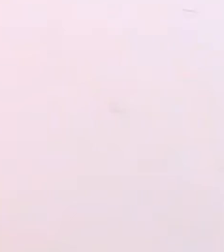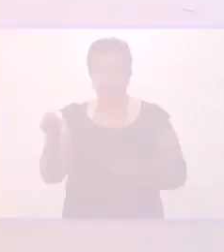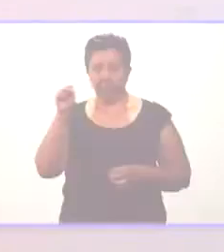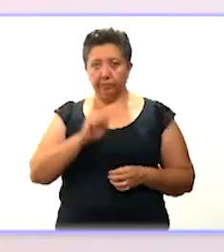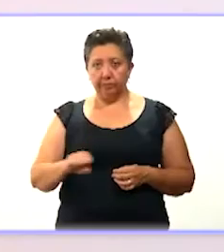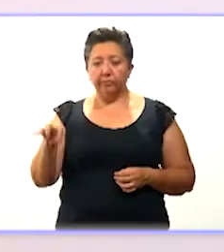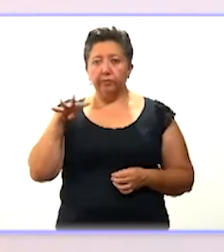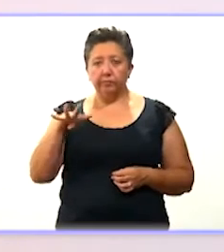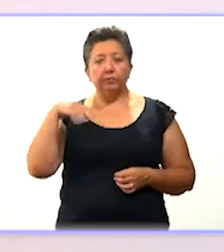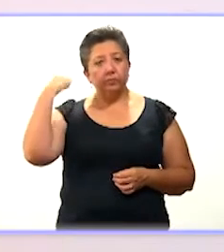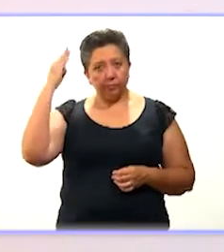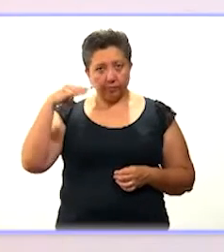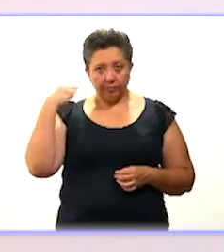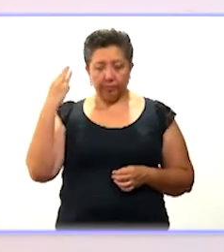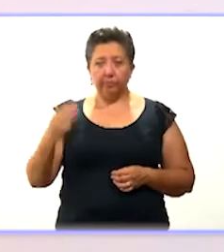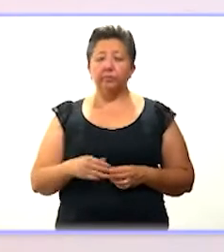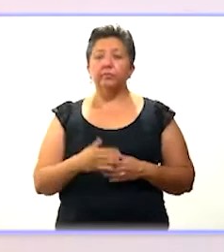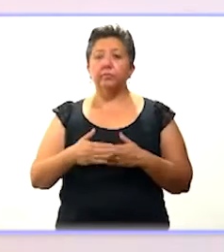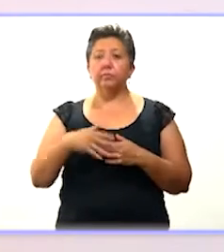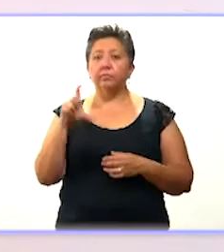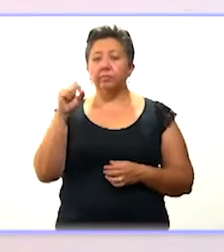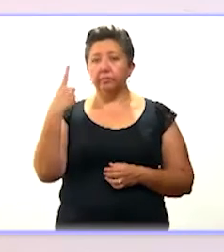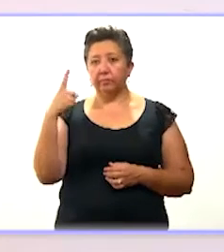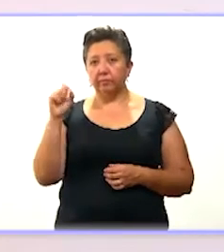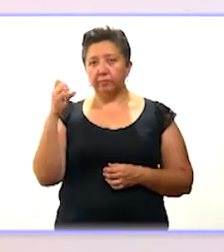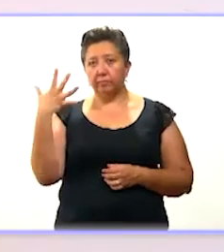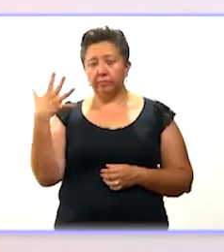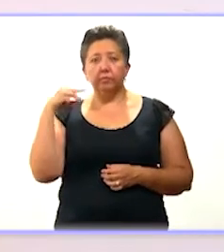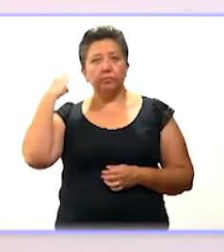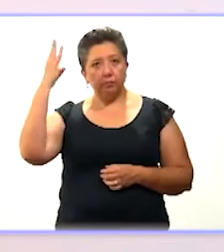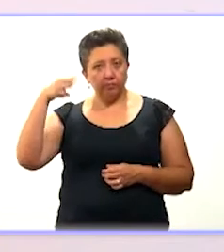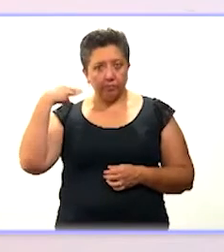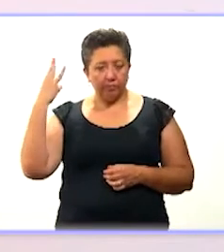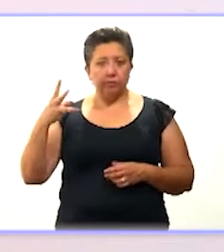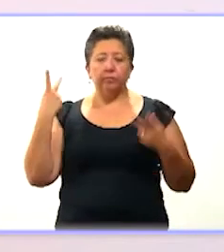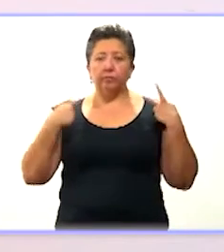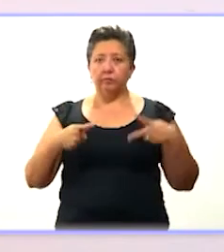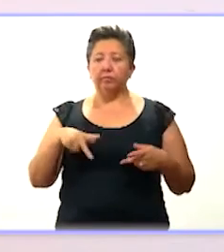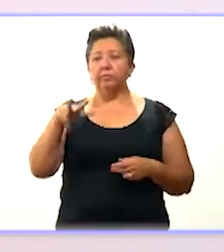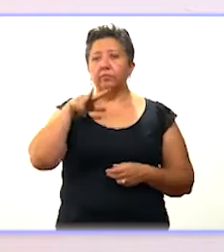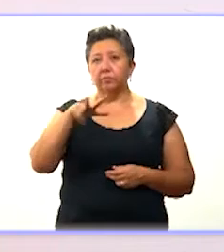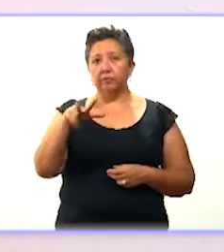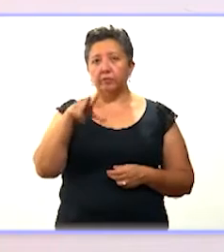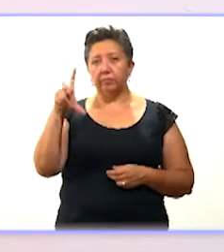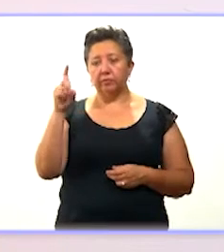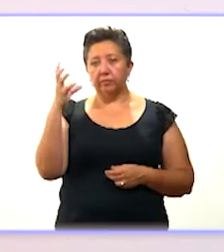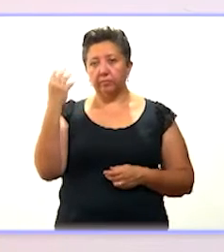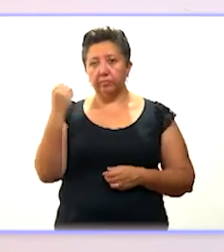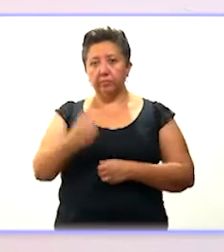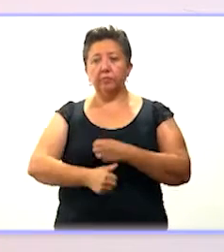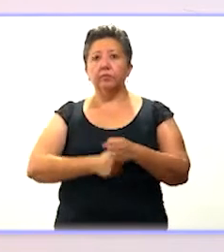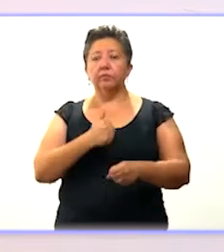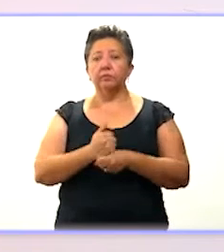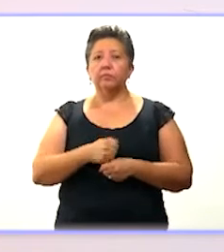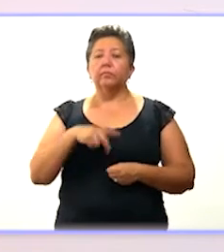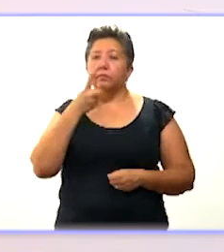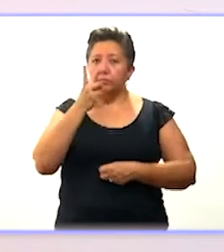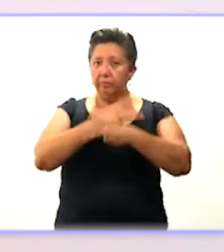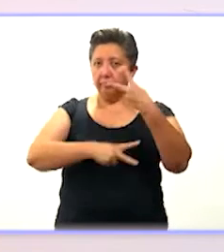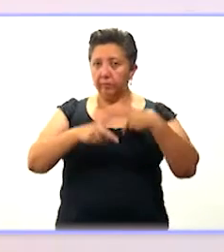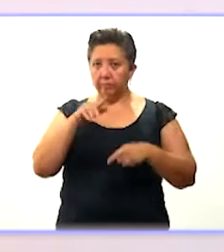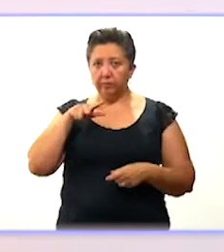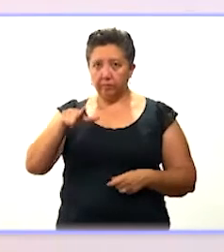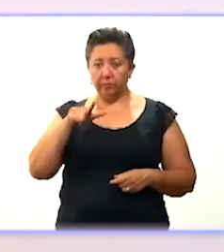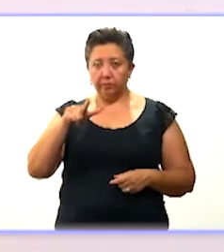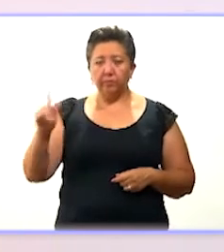de este sábado 19 de marzo. A partir del 21 al 25 de marzo, las personas de 18 a 39 años provenientes de